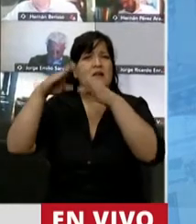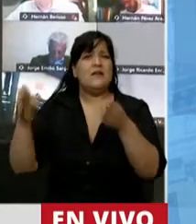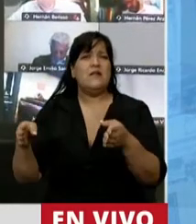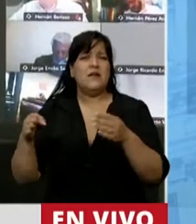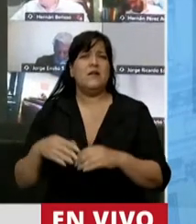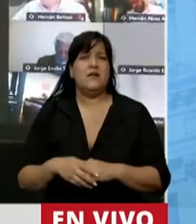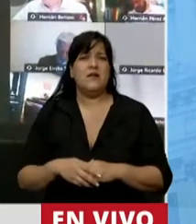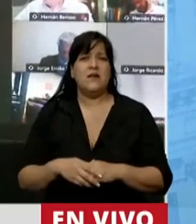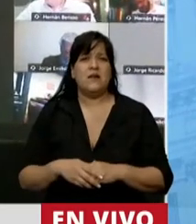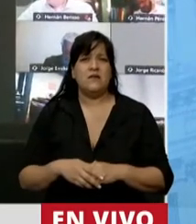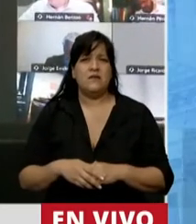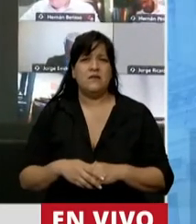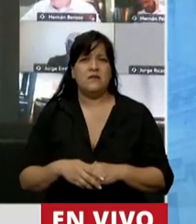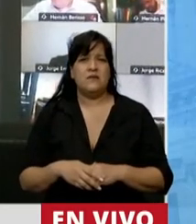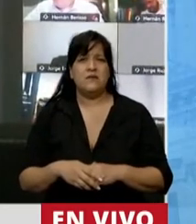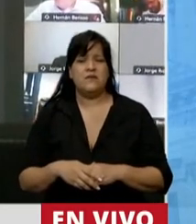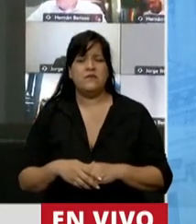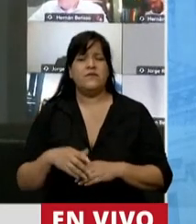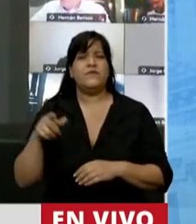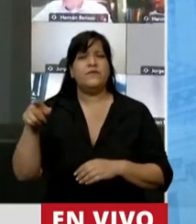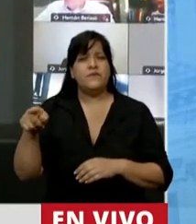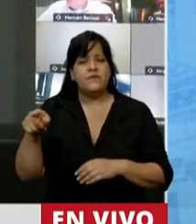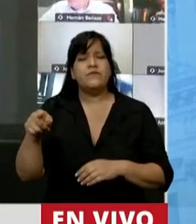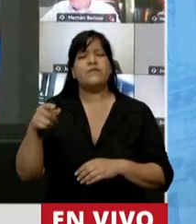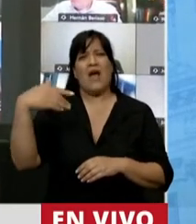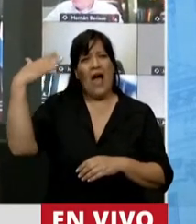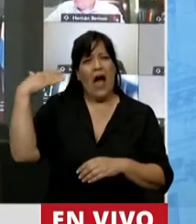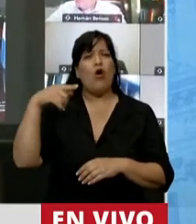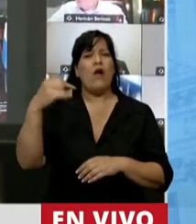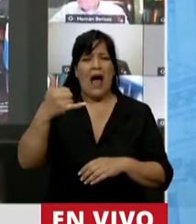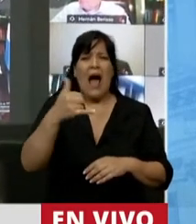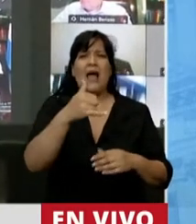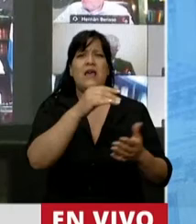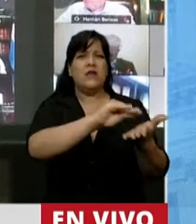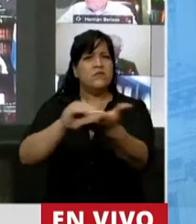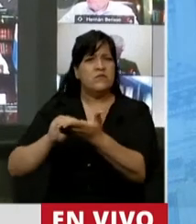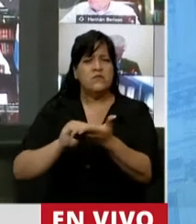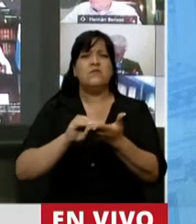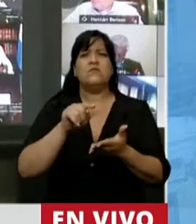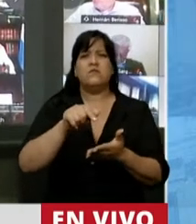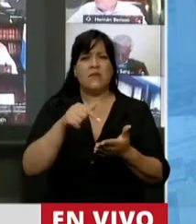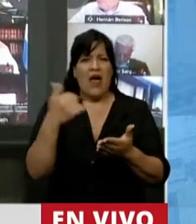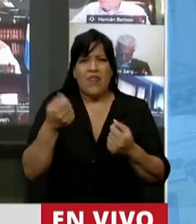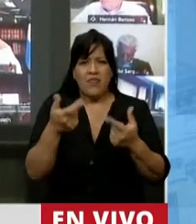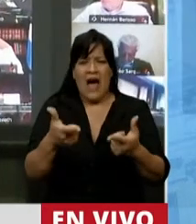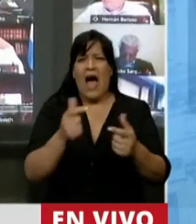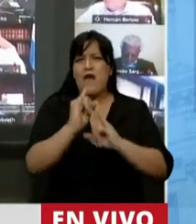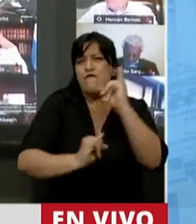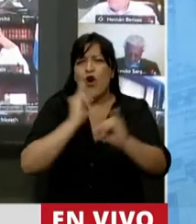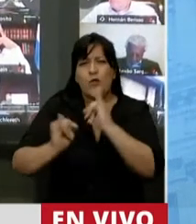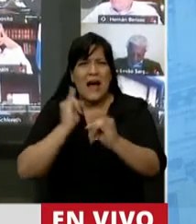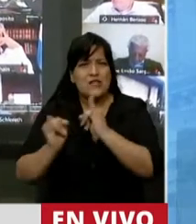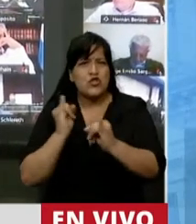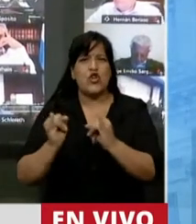visitar nuestros Zooms. Y otra vez nos encontramos ante legisladores que ofrecen datos como datos